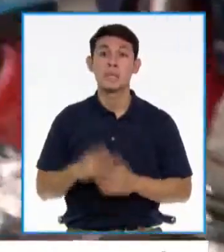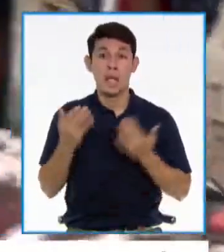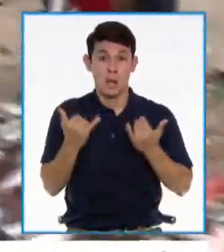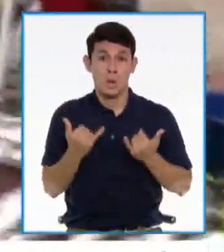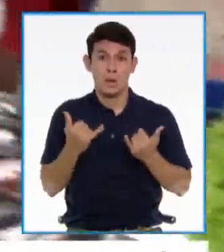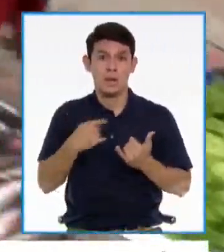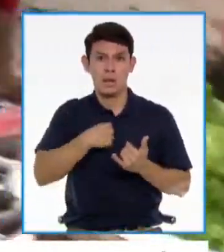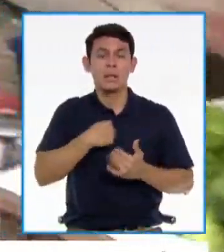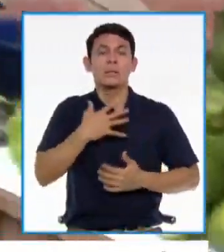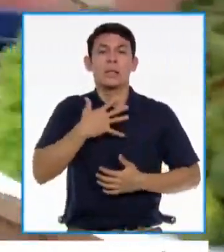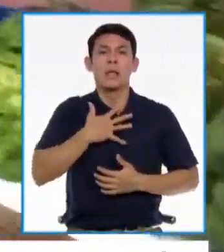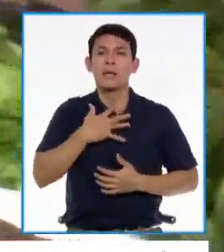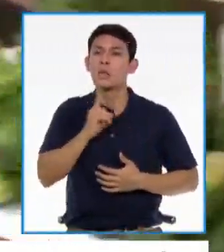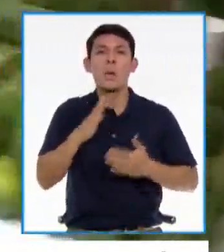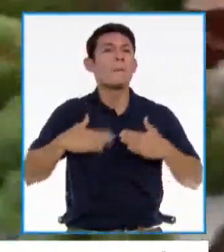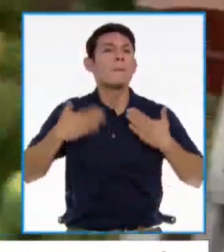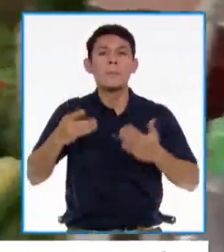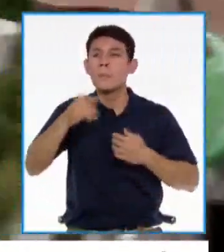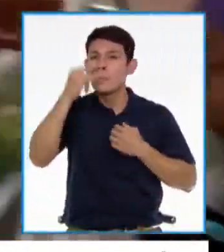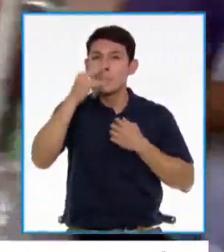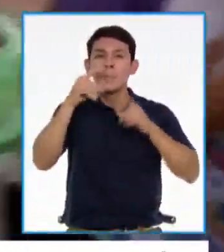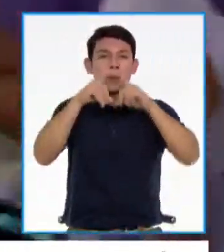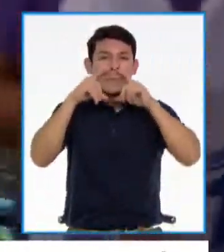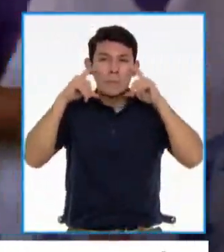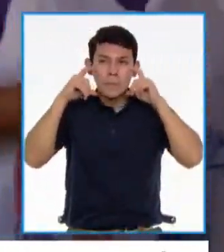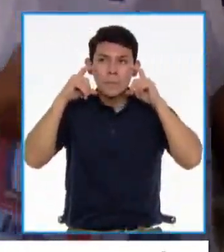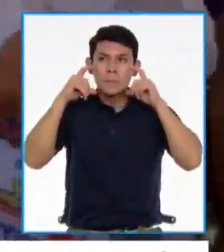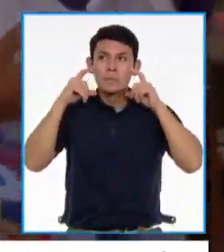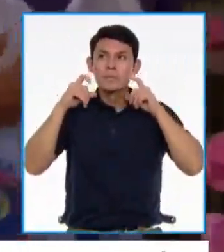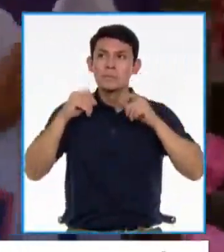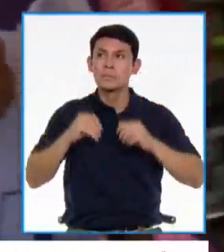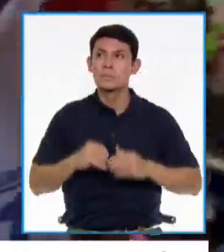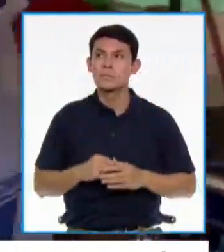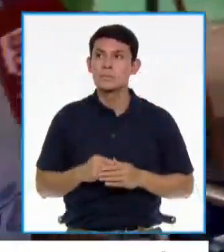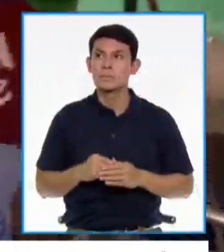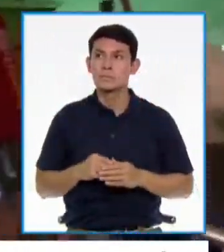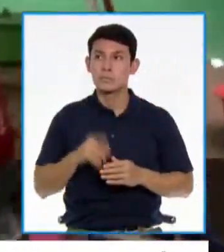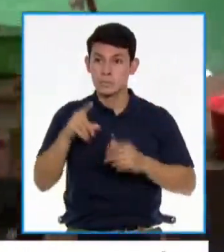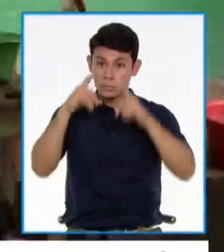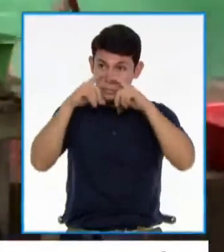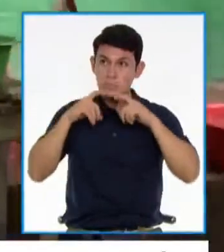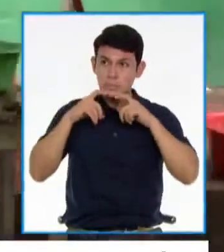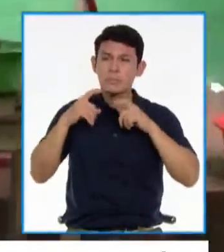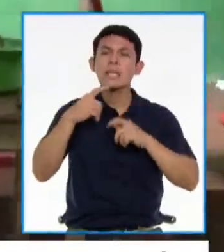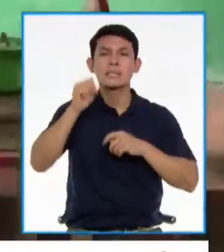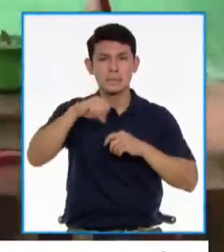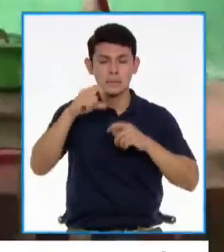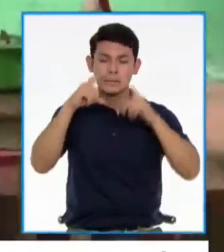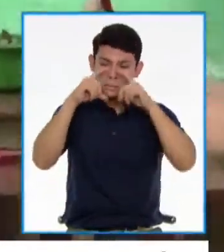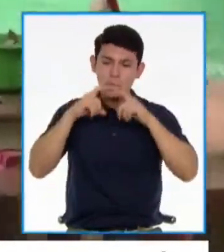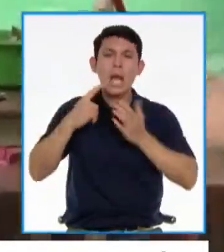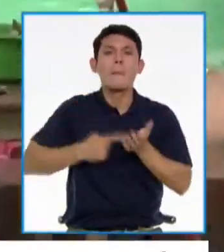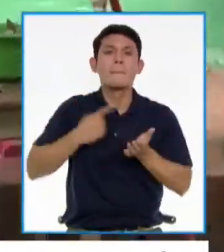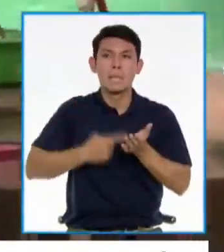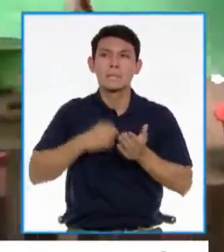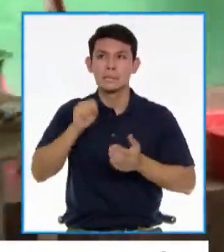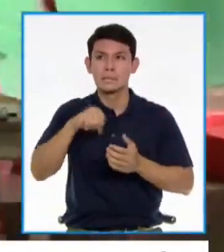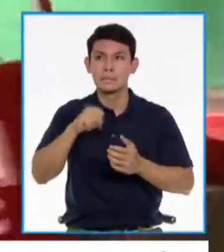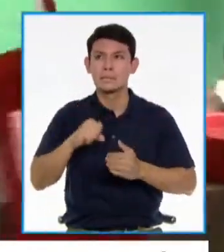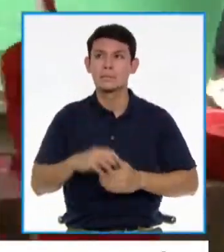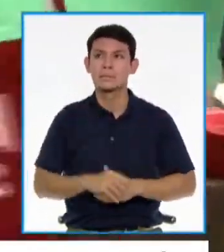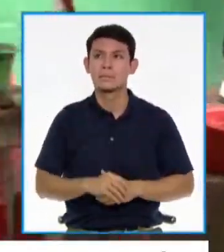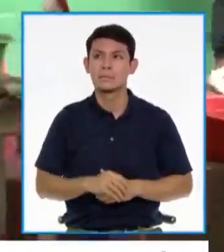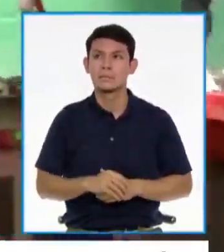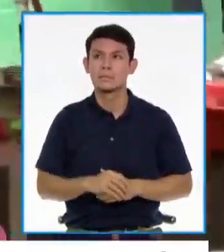ahorita me está faltando el aire porque yo no puedo respirar con esta mascarilla. ¿Se va a sacar la mascarilla? Me lo saco cada segundo que puedo. ¿Ya? Sí.